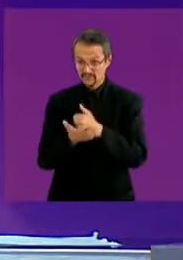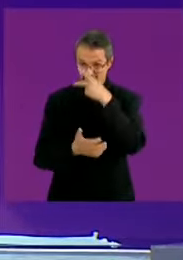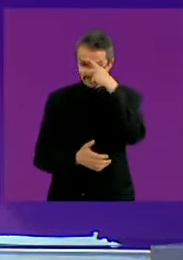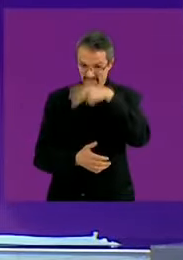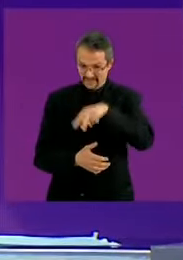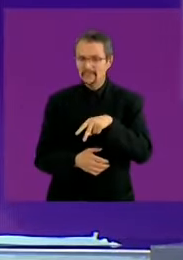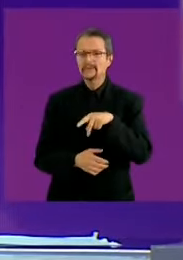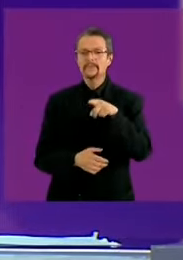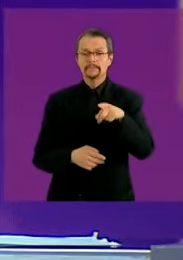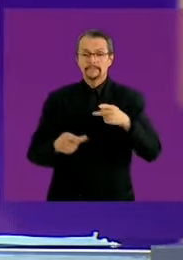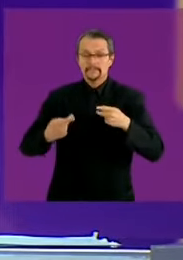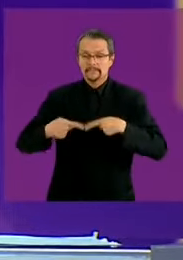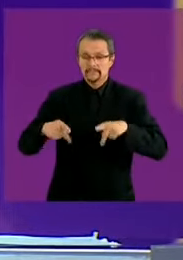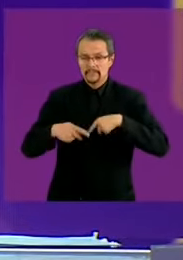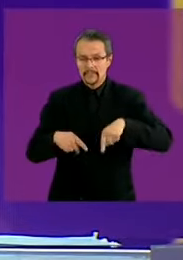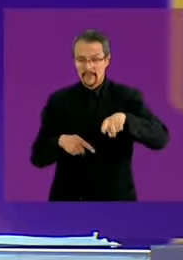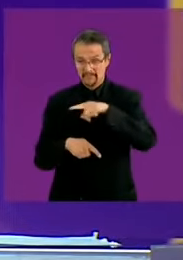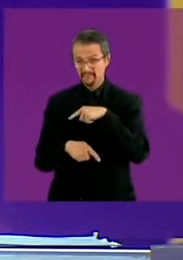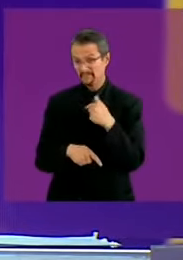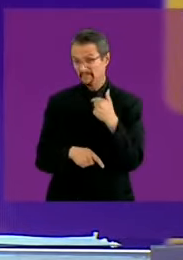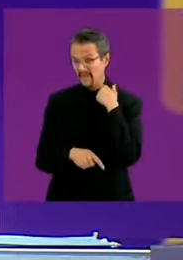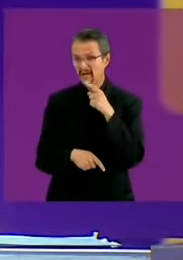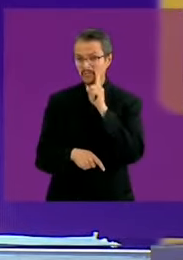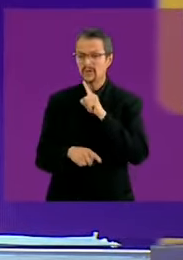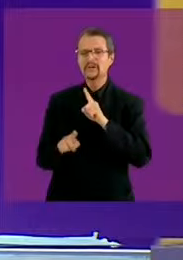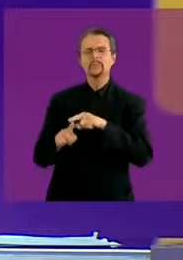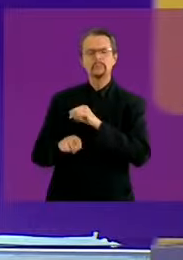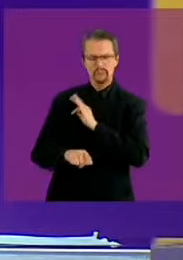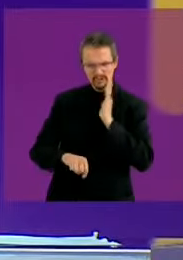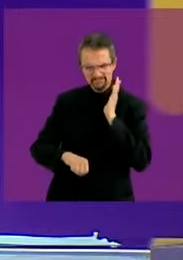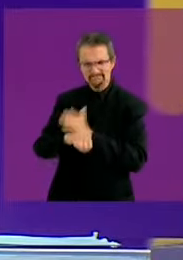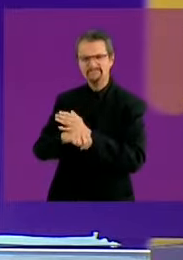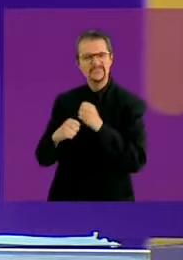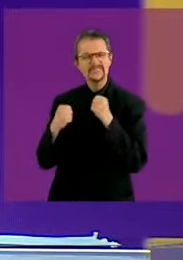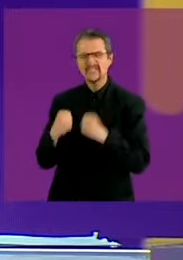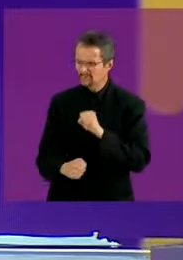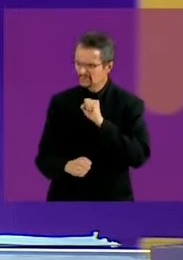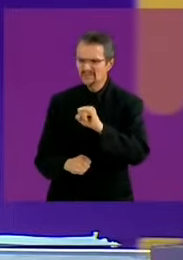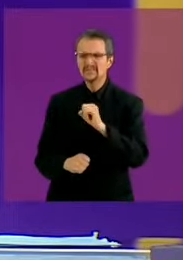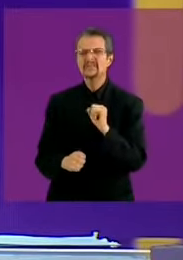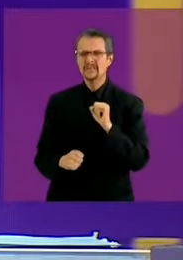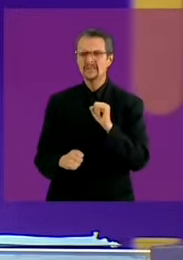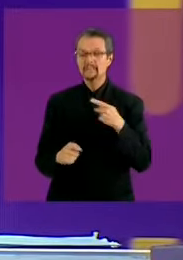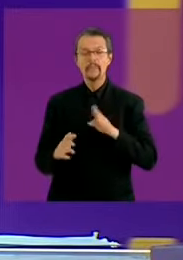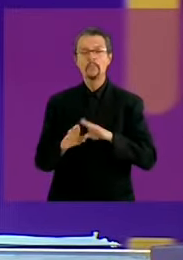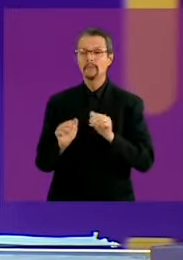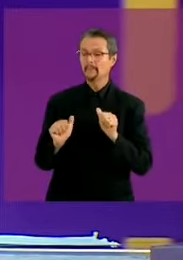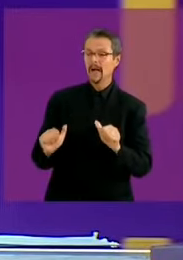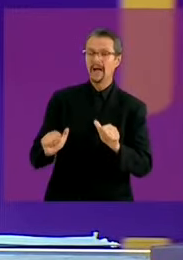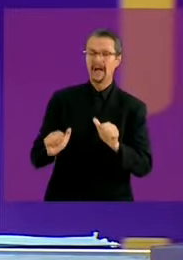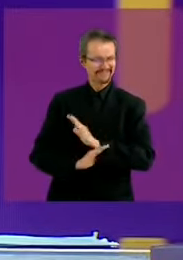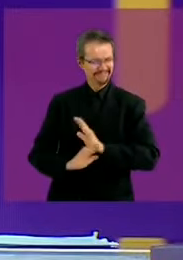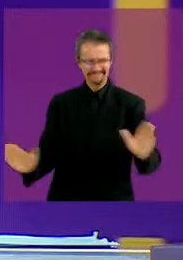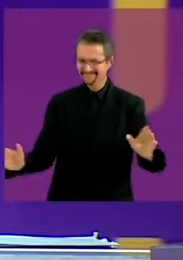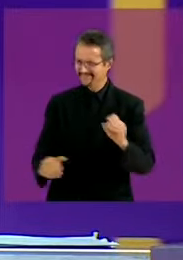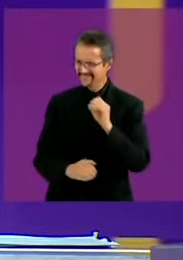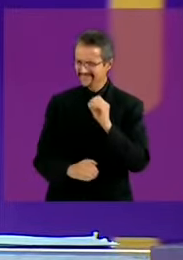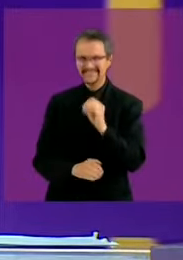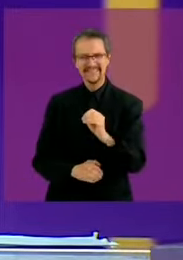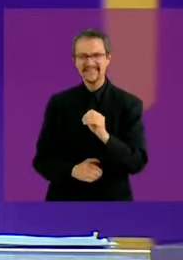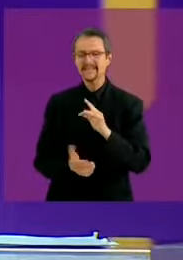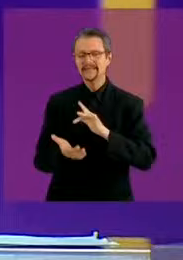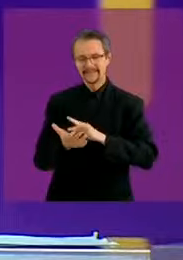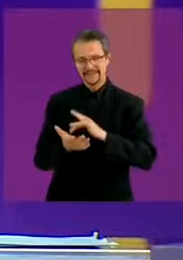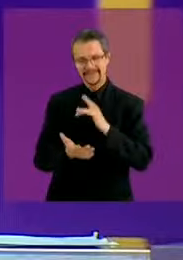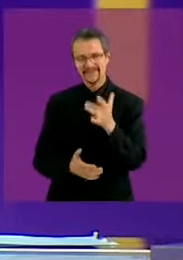comete feminicidio que es castigado. Es decir, cero impunidad en feminicidios gracias a un procedimiento